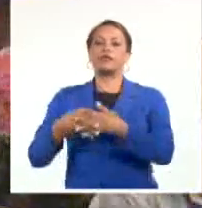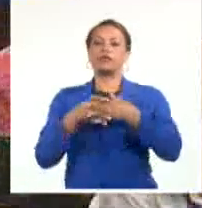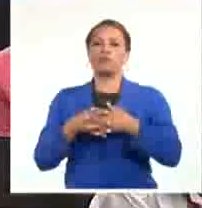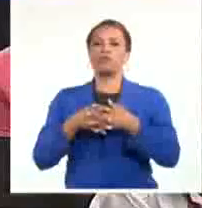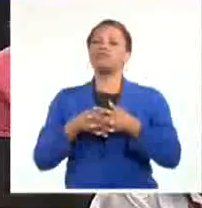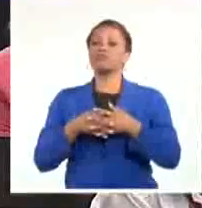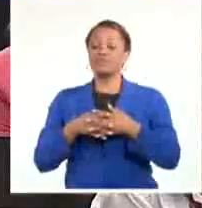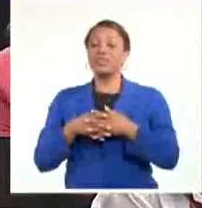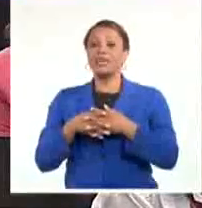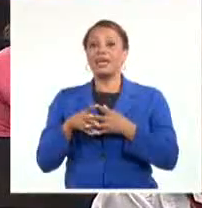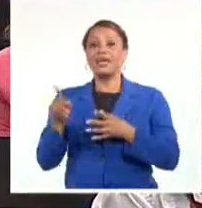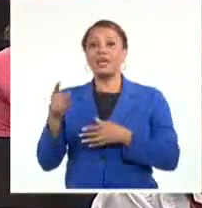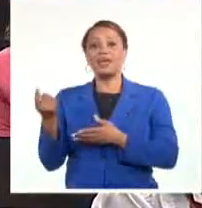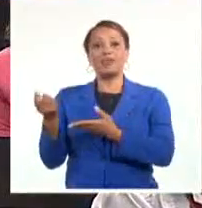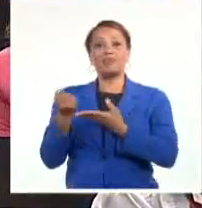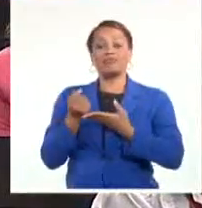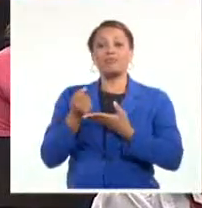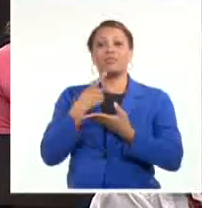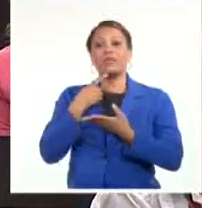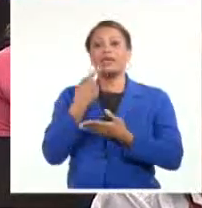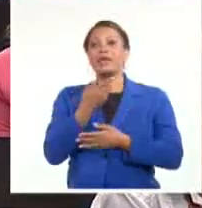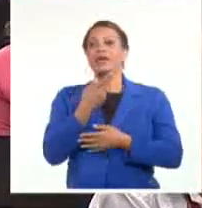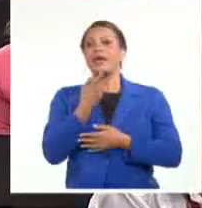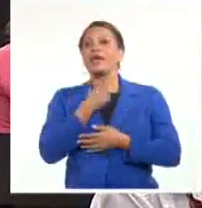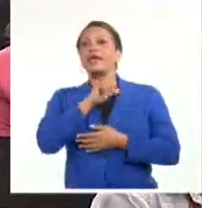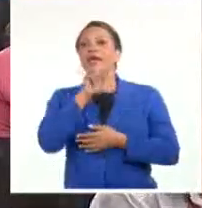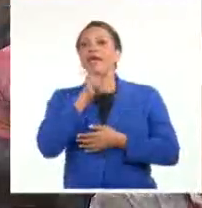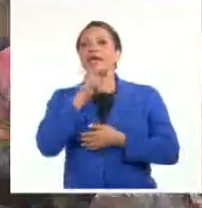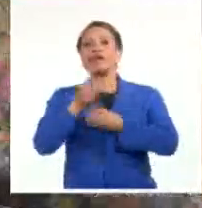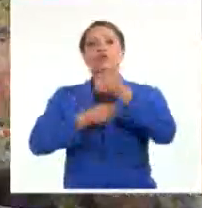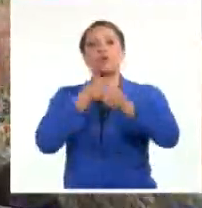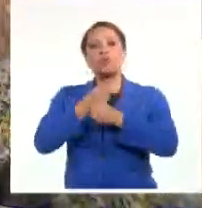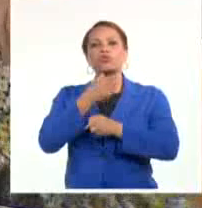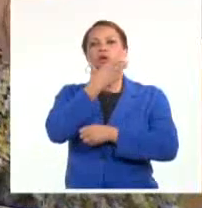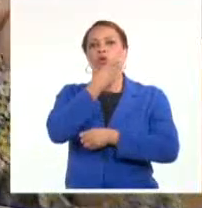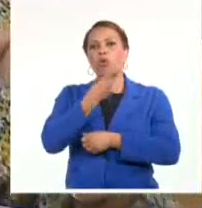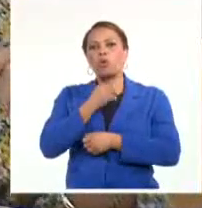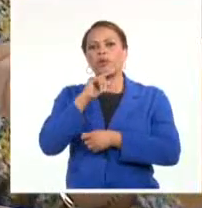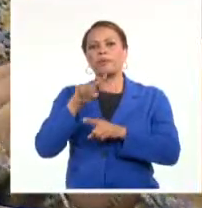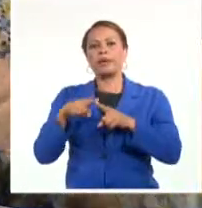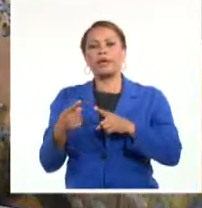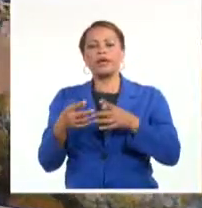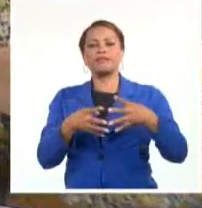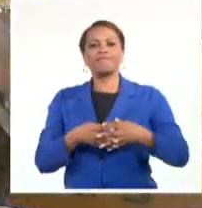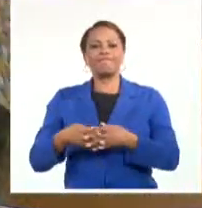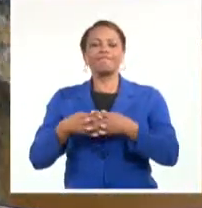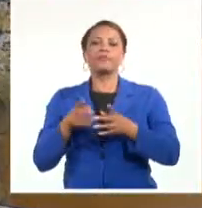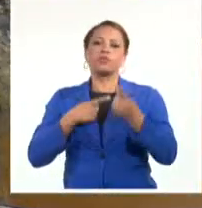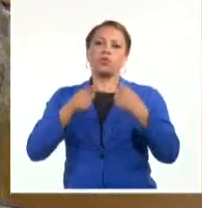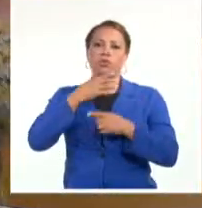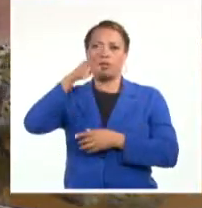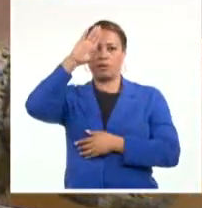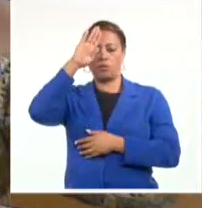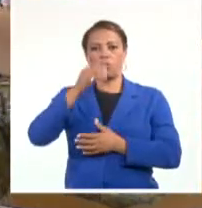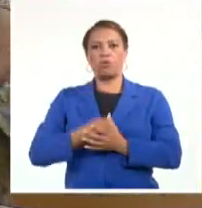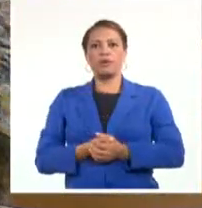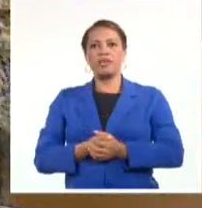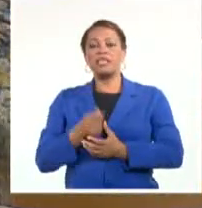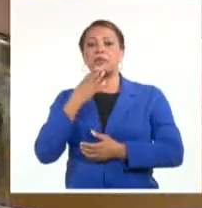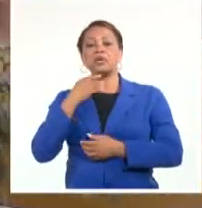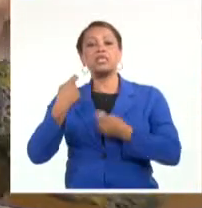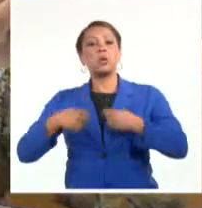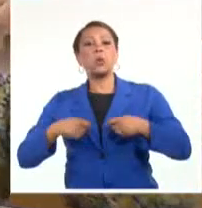estimula esa migración tratando de reforzar la narrativa de que el socialismo, están huyendo del